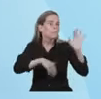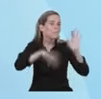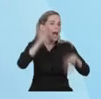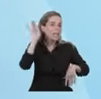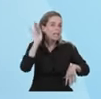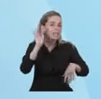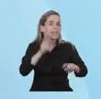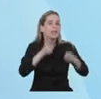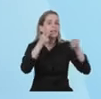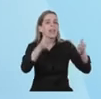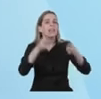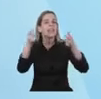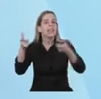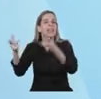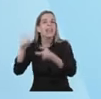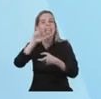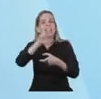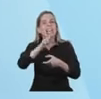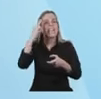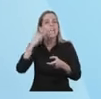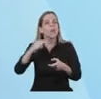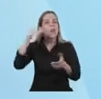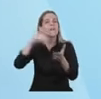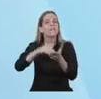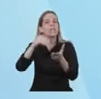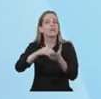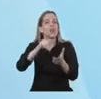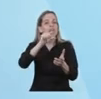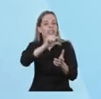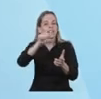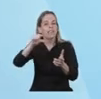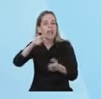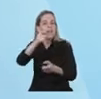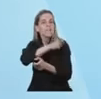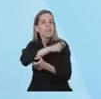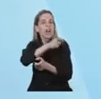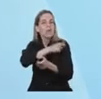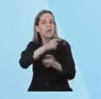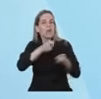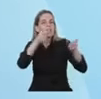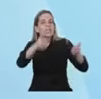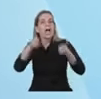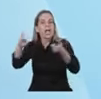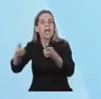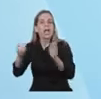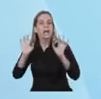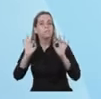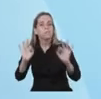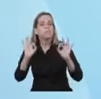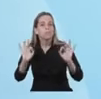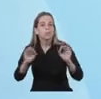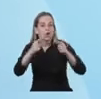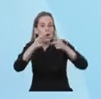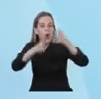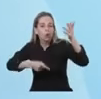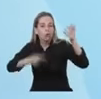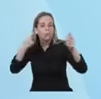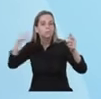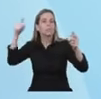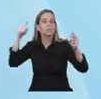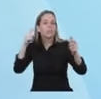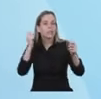39 millones de dosis. Todos estos son logros colectivos. Los hemos